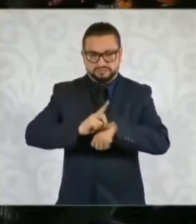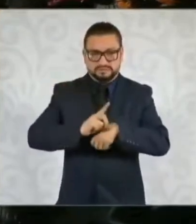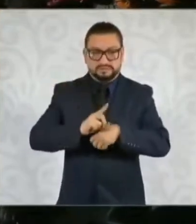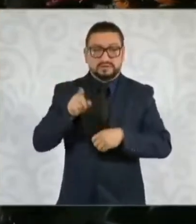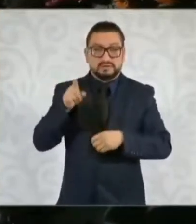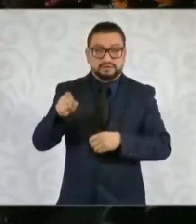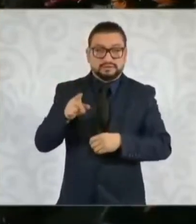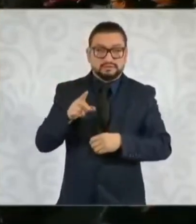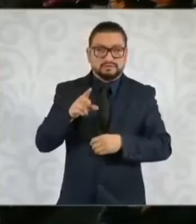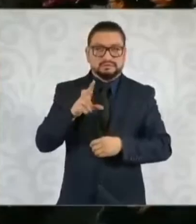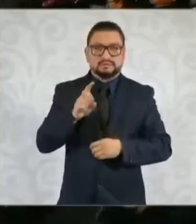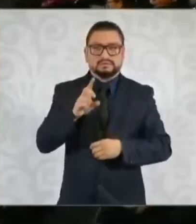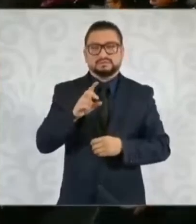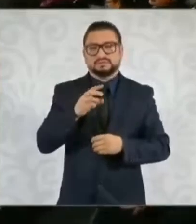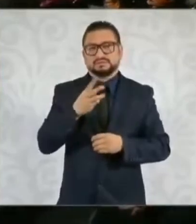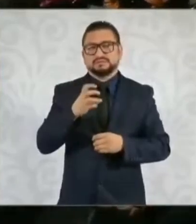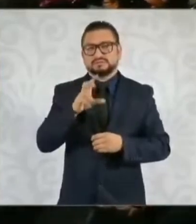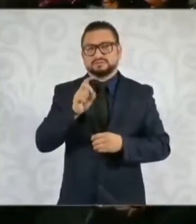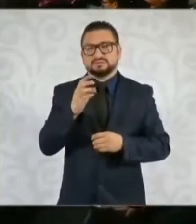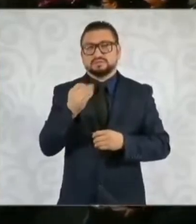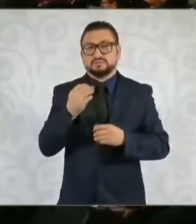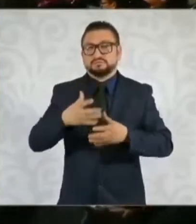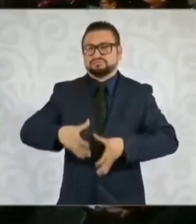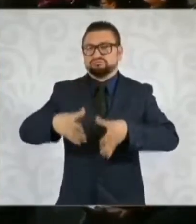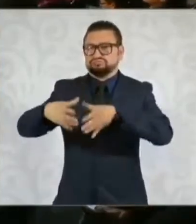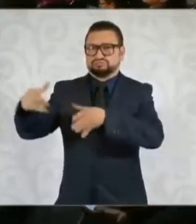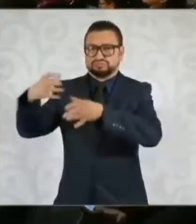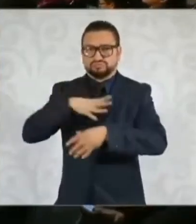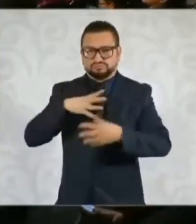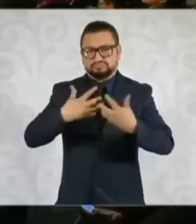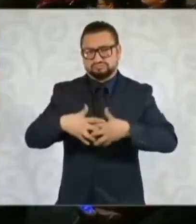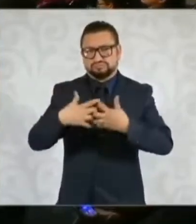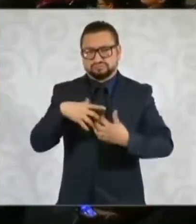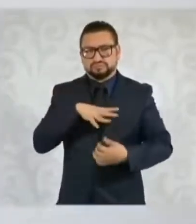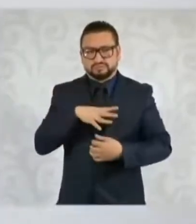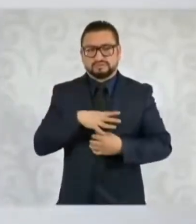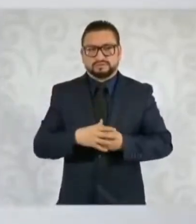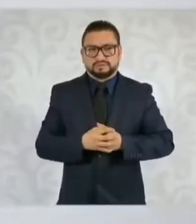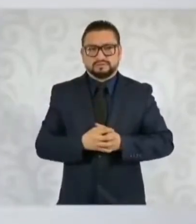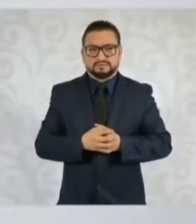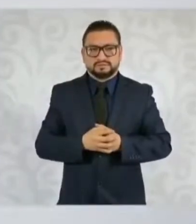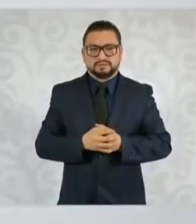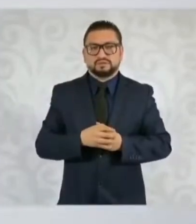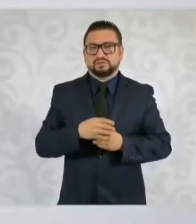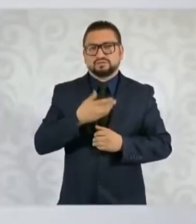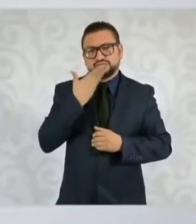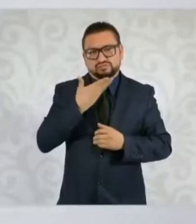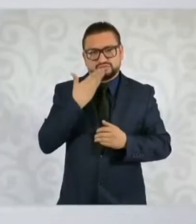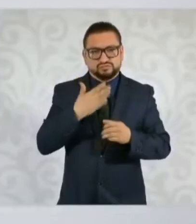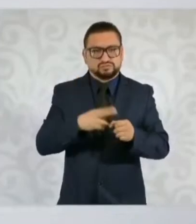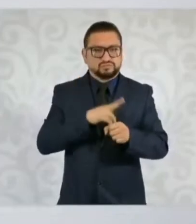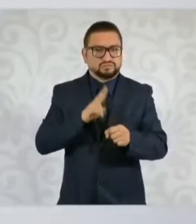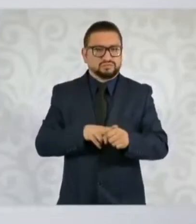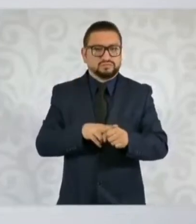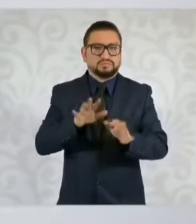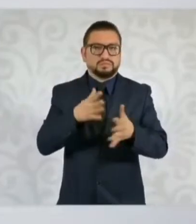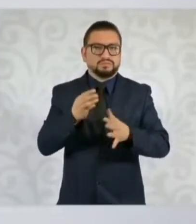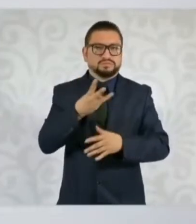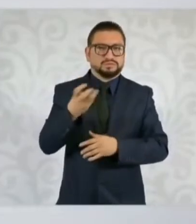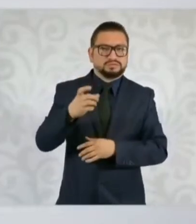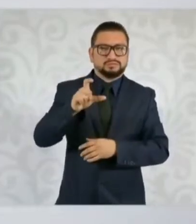340 mil barriles que puede procesar y normalmente trabaja con 320,